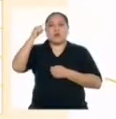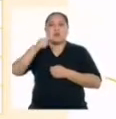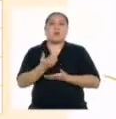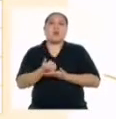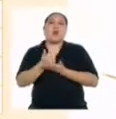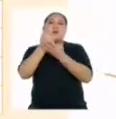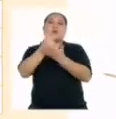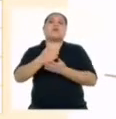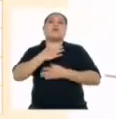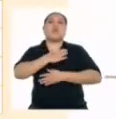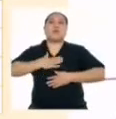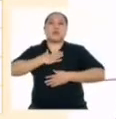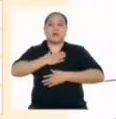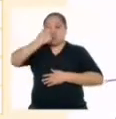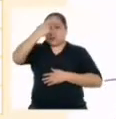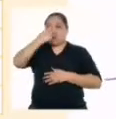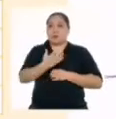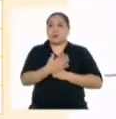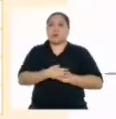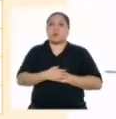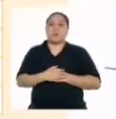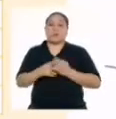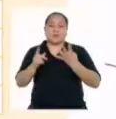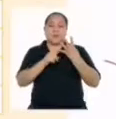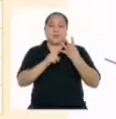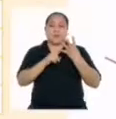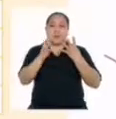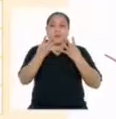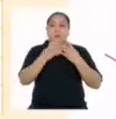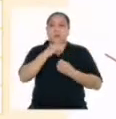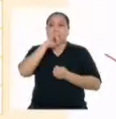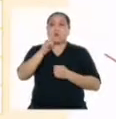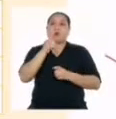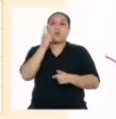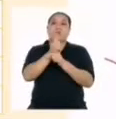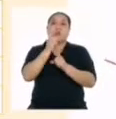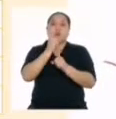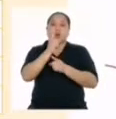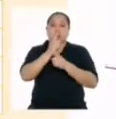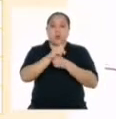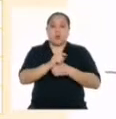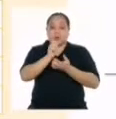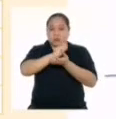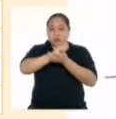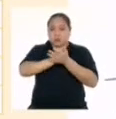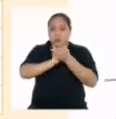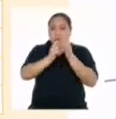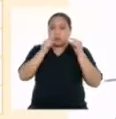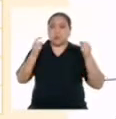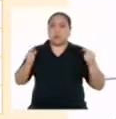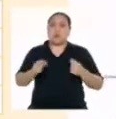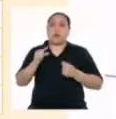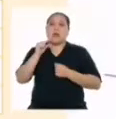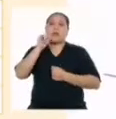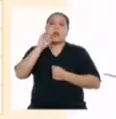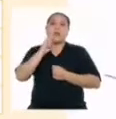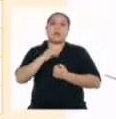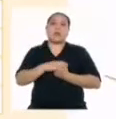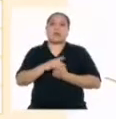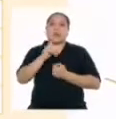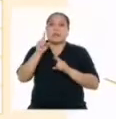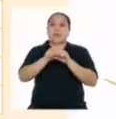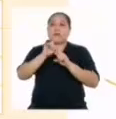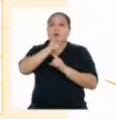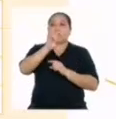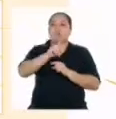torno a su contribución y mi bienestar personal. 4. Uso adecuadamente los recursos ortográficos y gramaticales, sobre